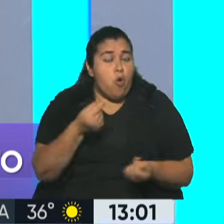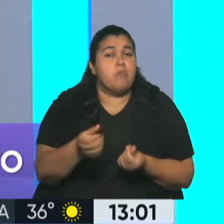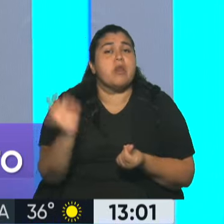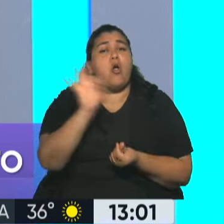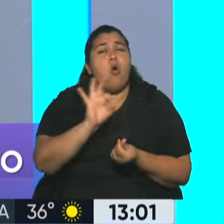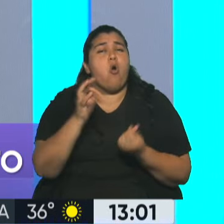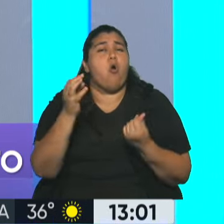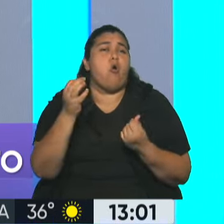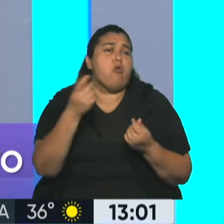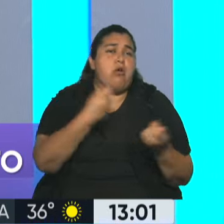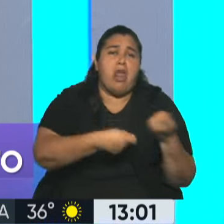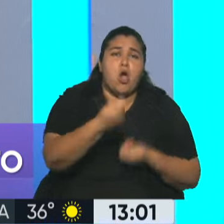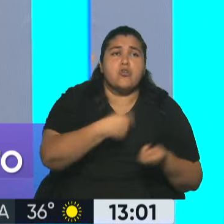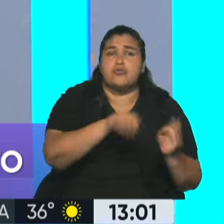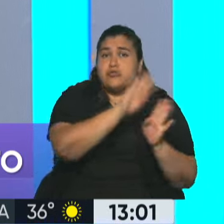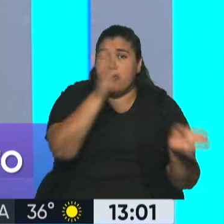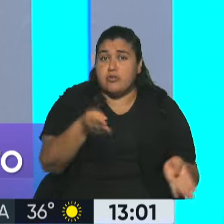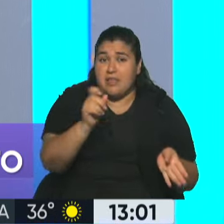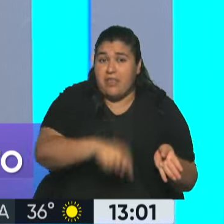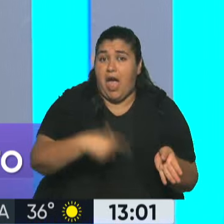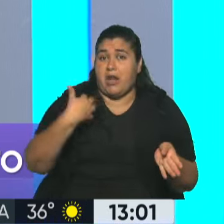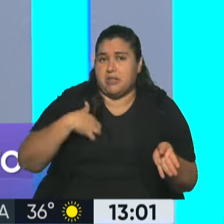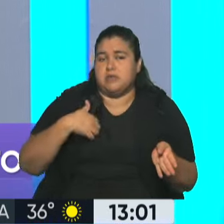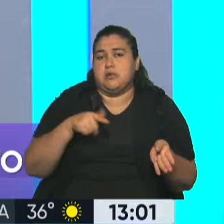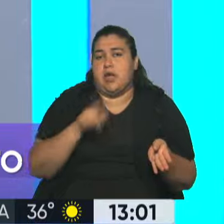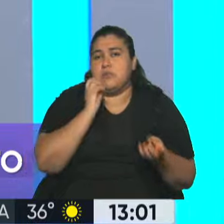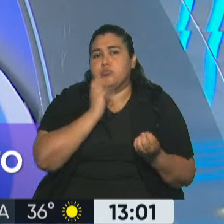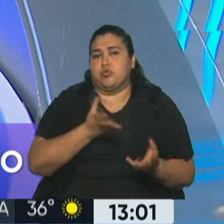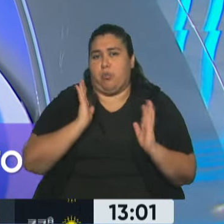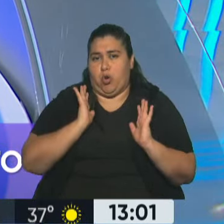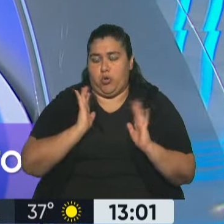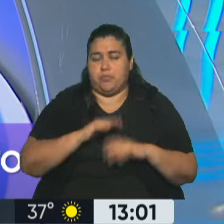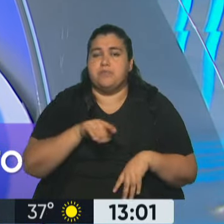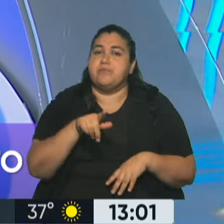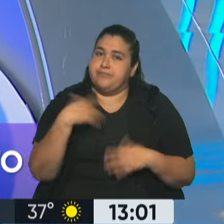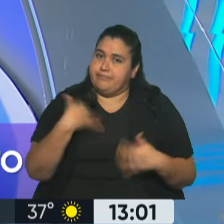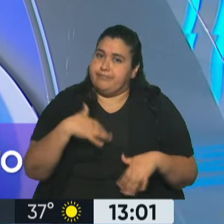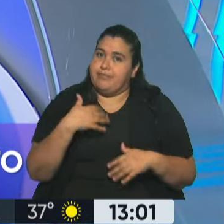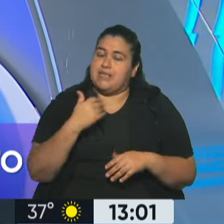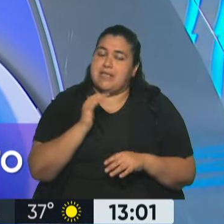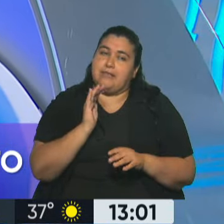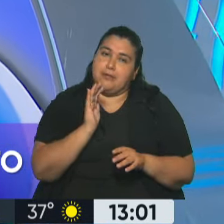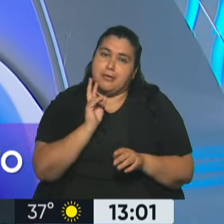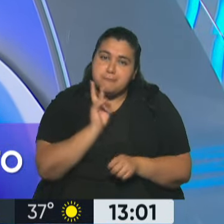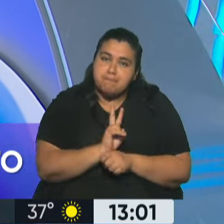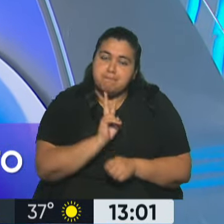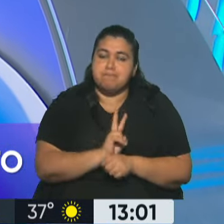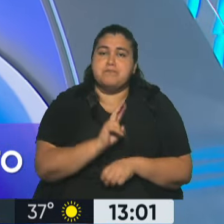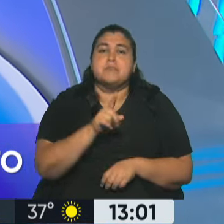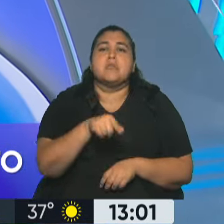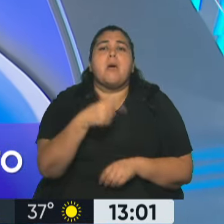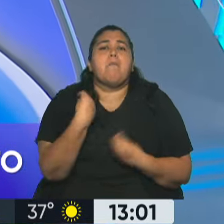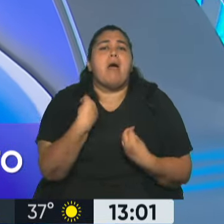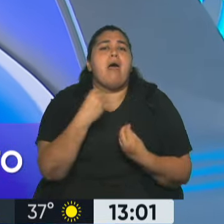compra en comercios físicos de la Argentina. Bueno, no es poco. Es muchísimo. Obviamente, para poder